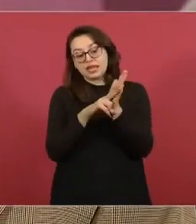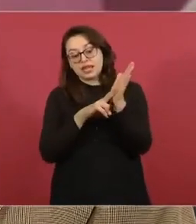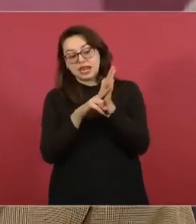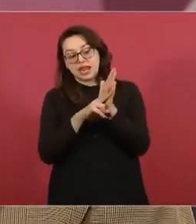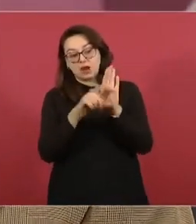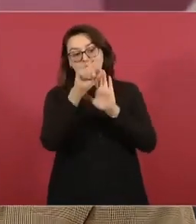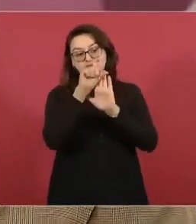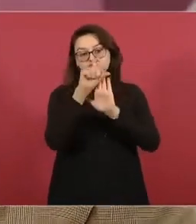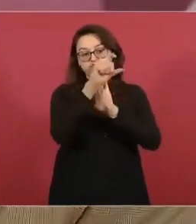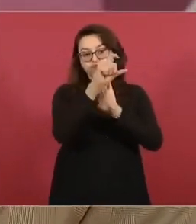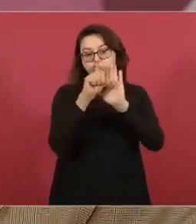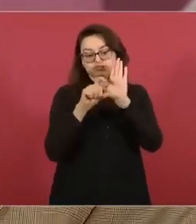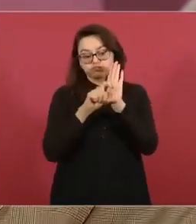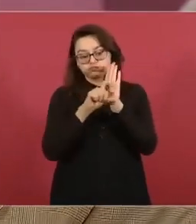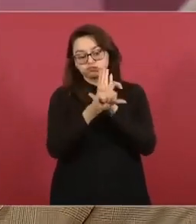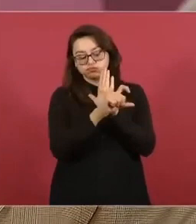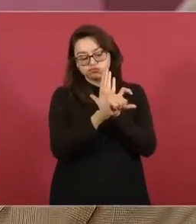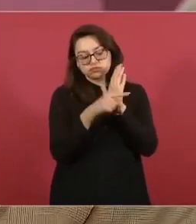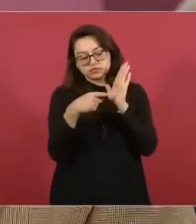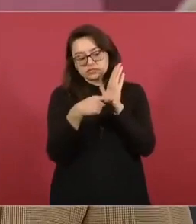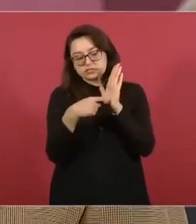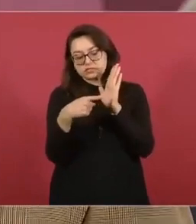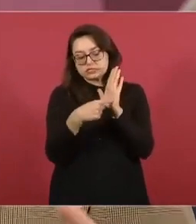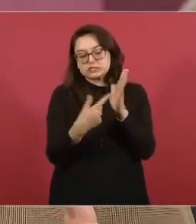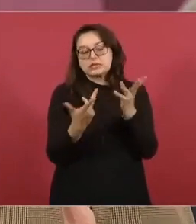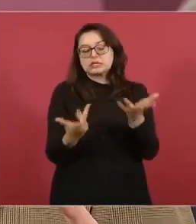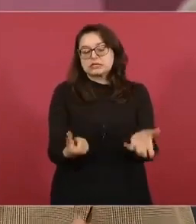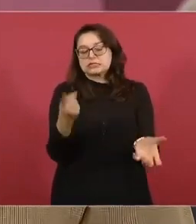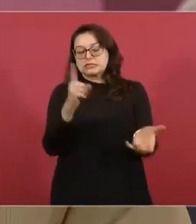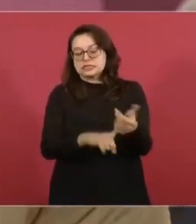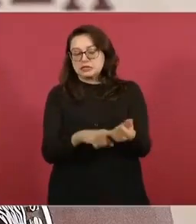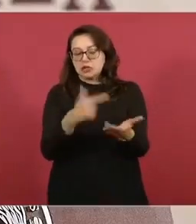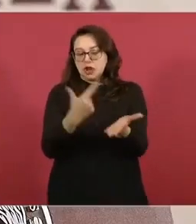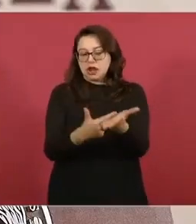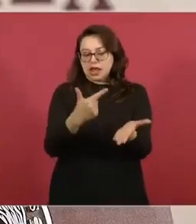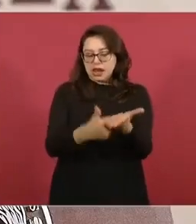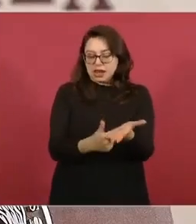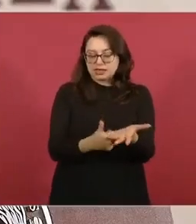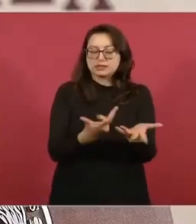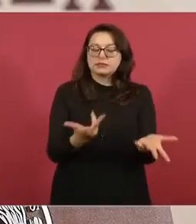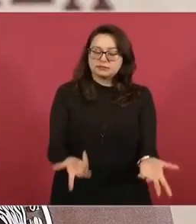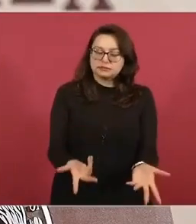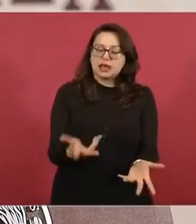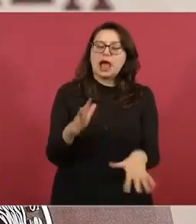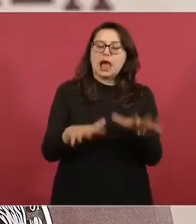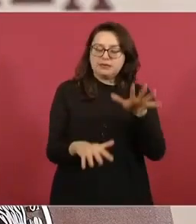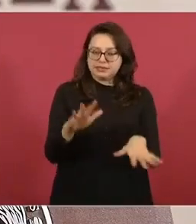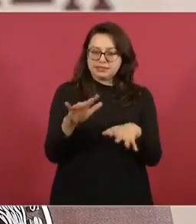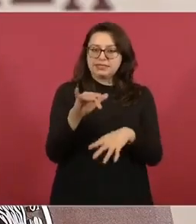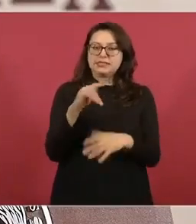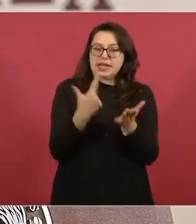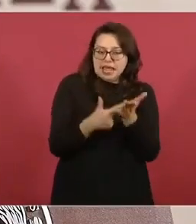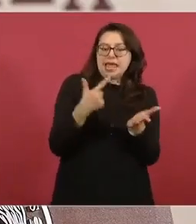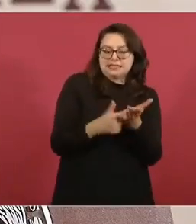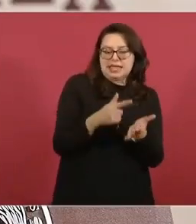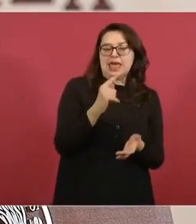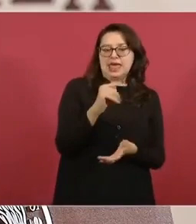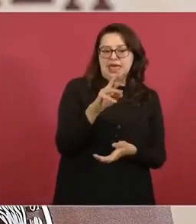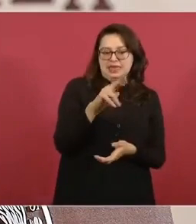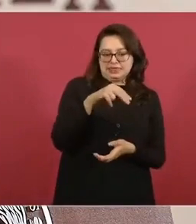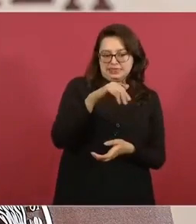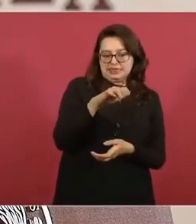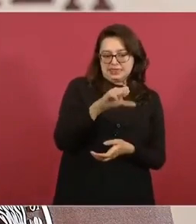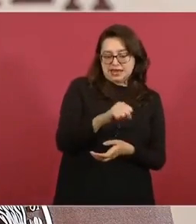grasas trans realmente tiene un equivalente aunque muchos de los productos que por alguna razón